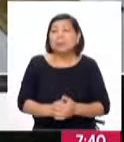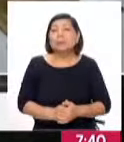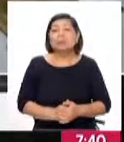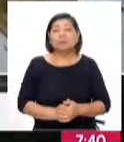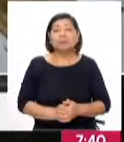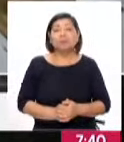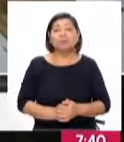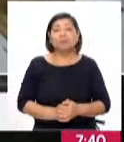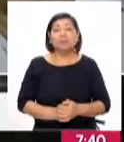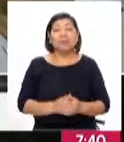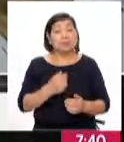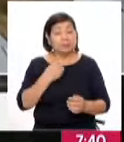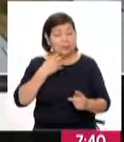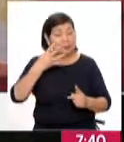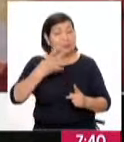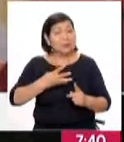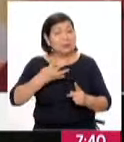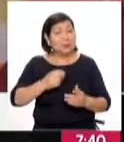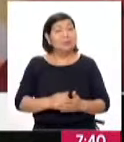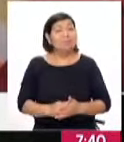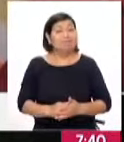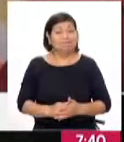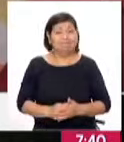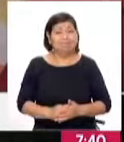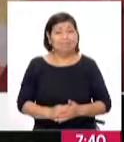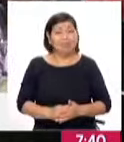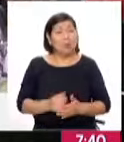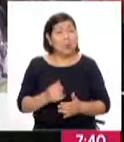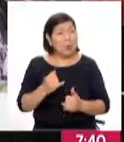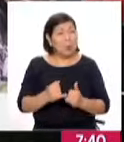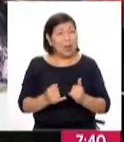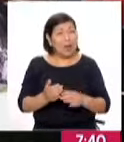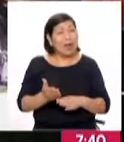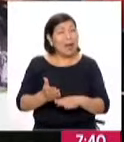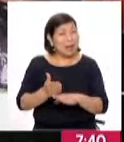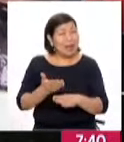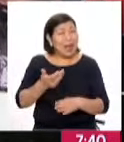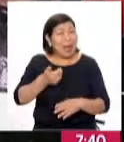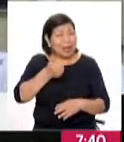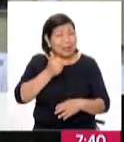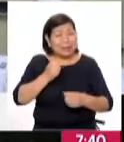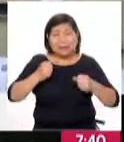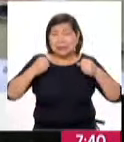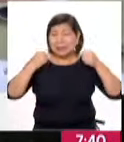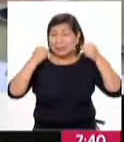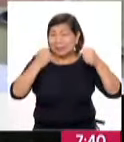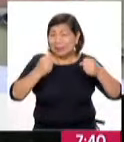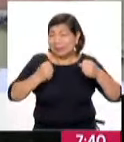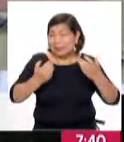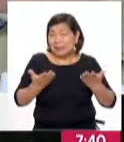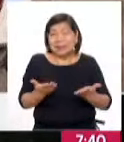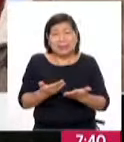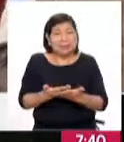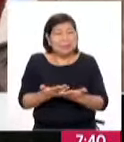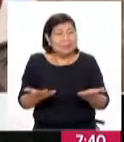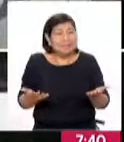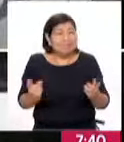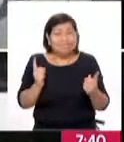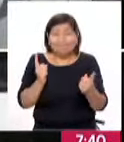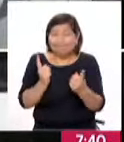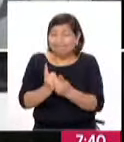Hemos sido testigos de lo que ha ocurrido en las últimas horas en julio con estas protestas, donde ha habido